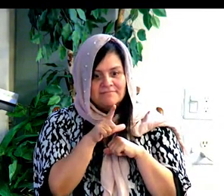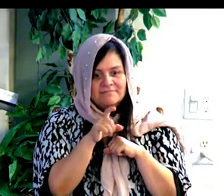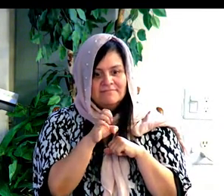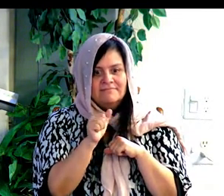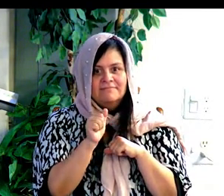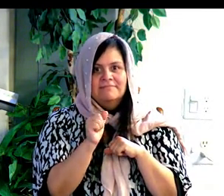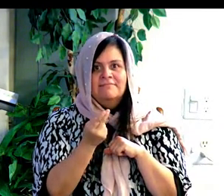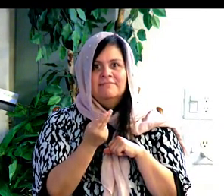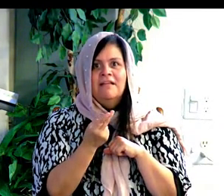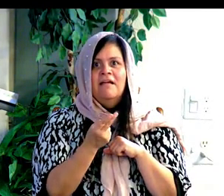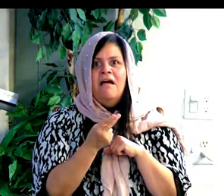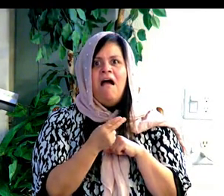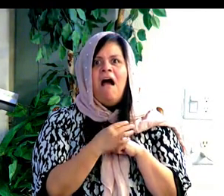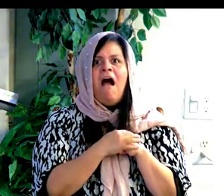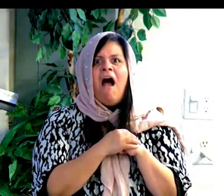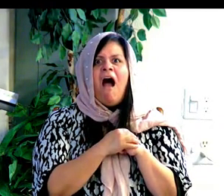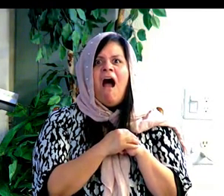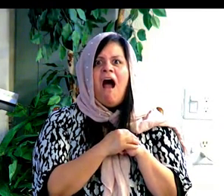Lea.